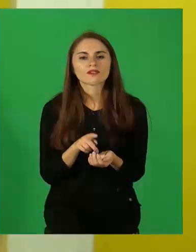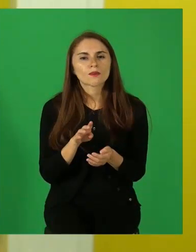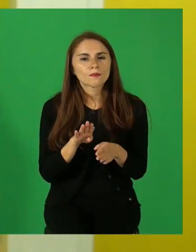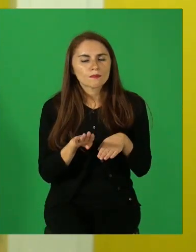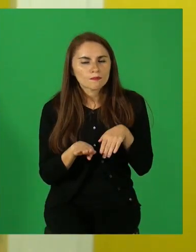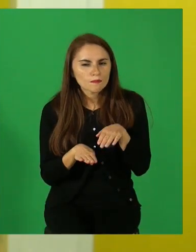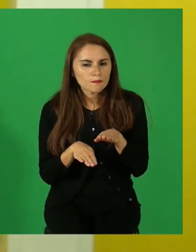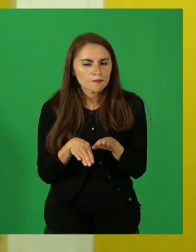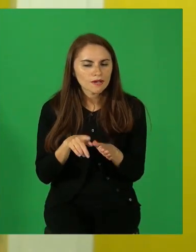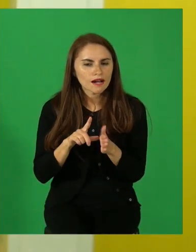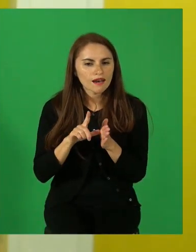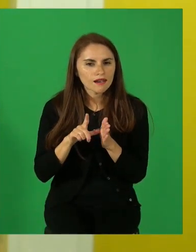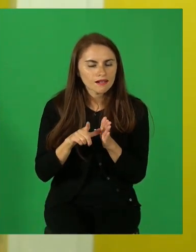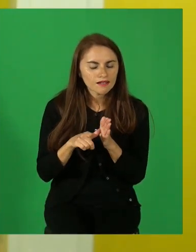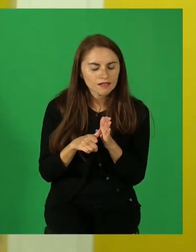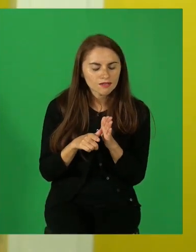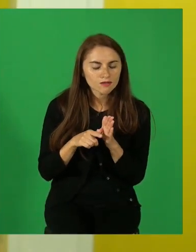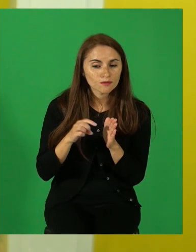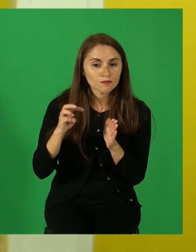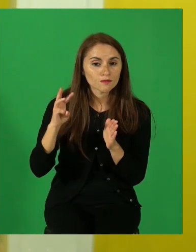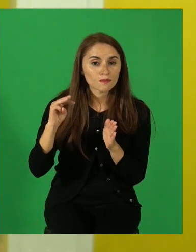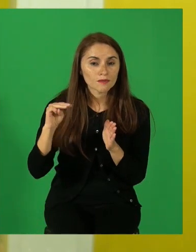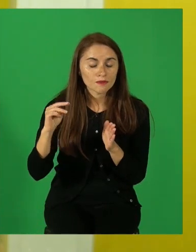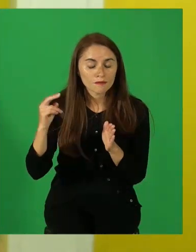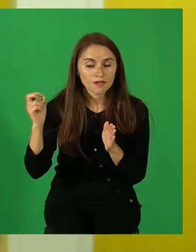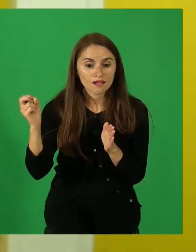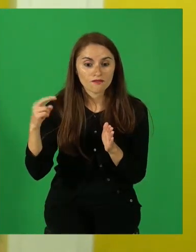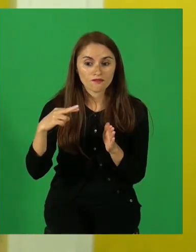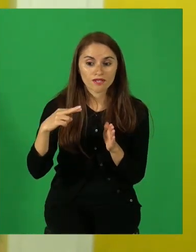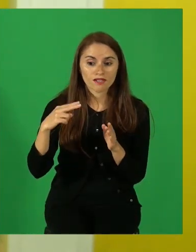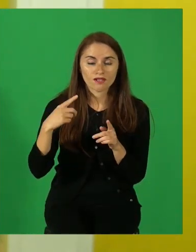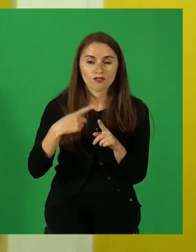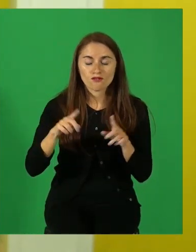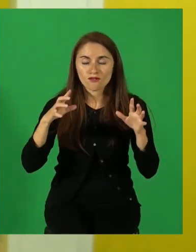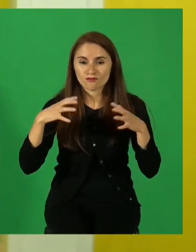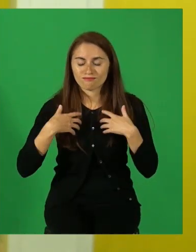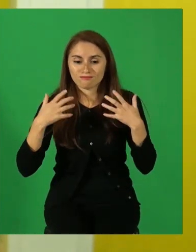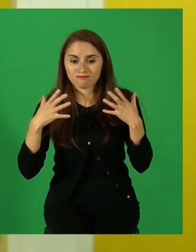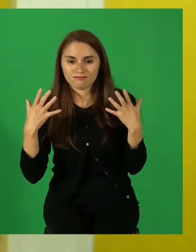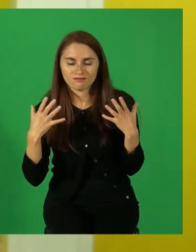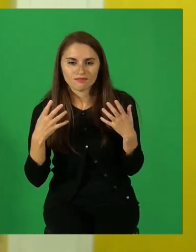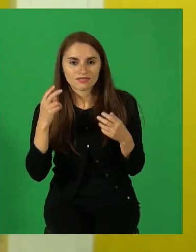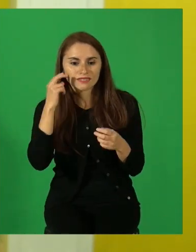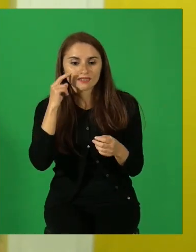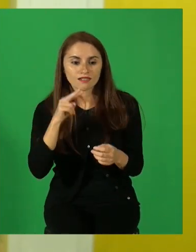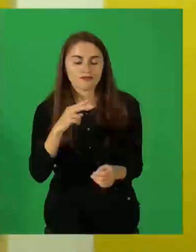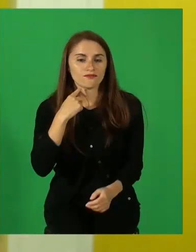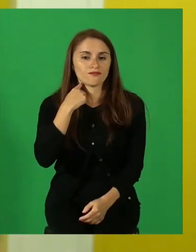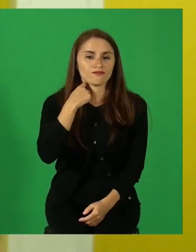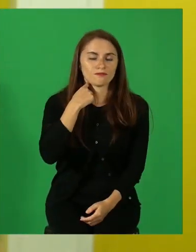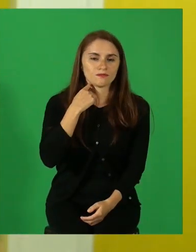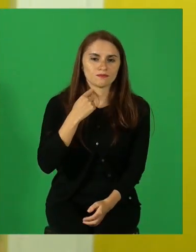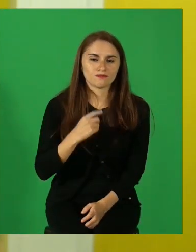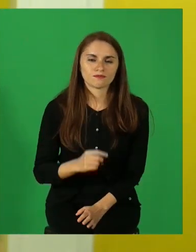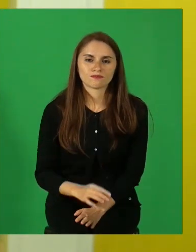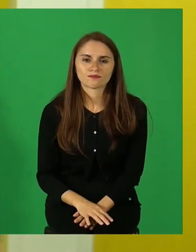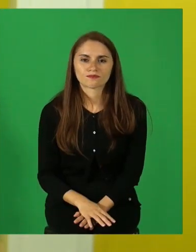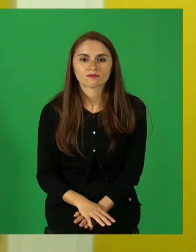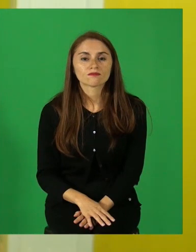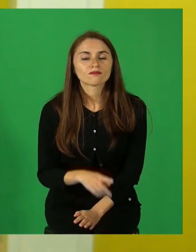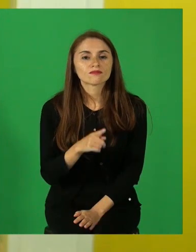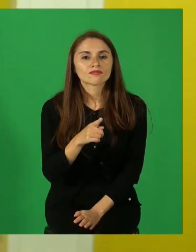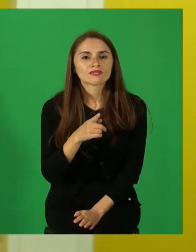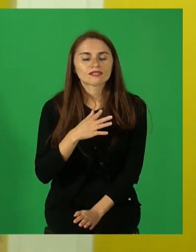paso lento porque sabe que su mamá haría otro escándalo si la viera aquí dentro. Se